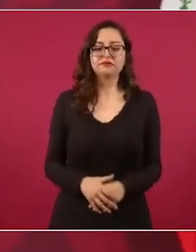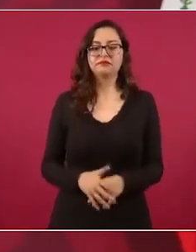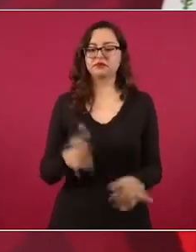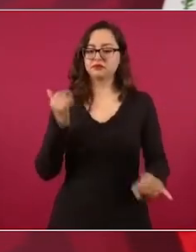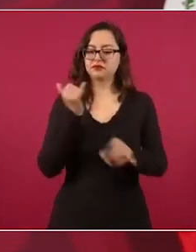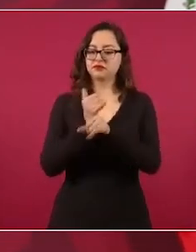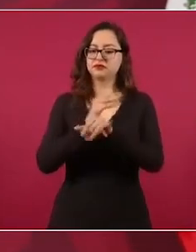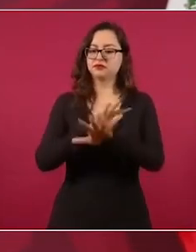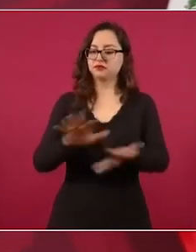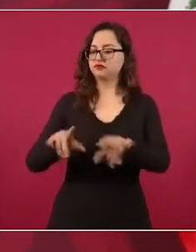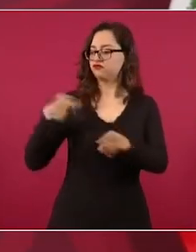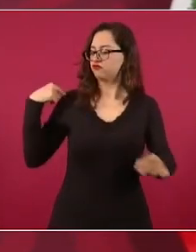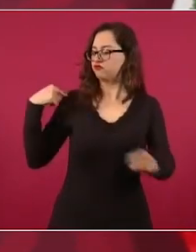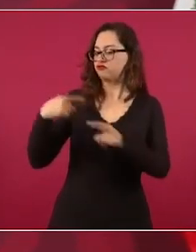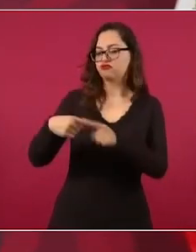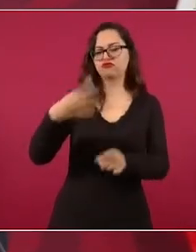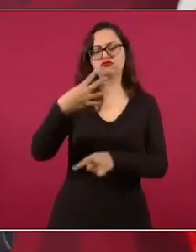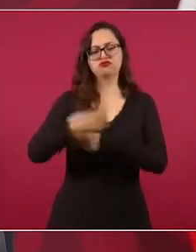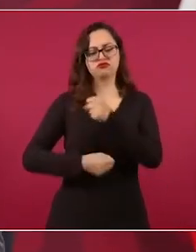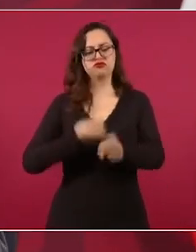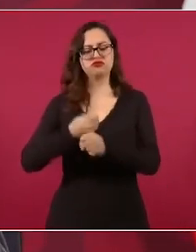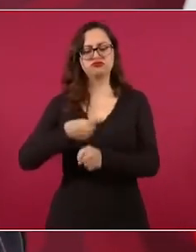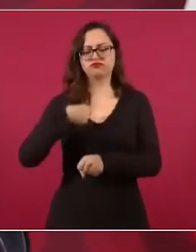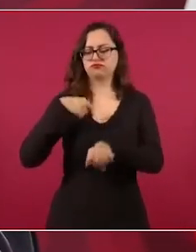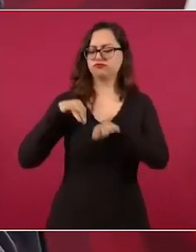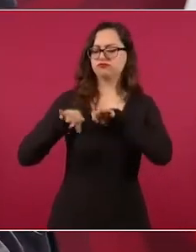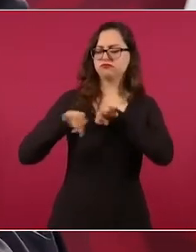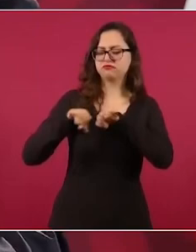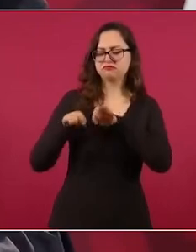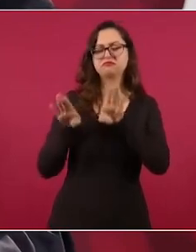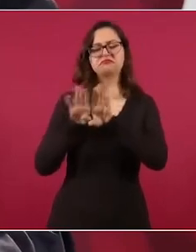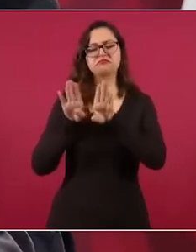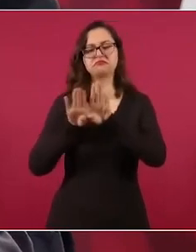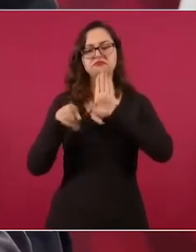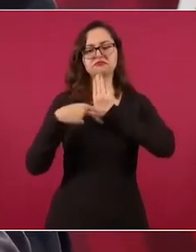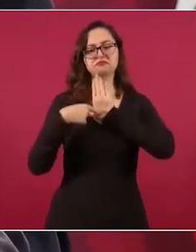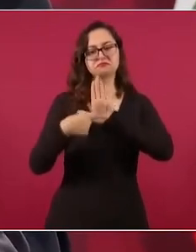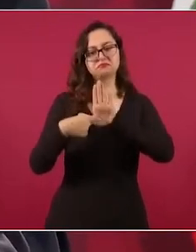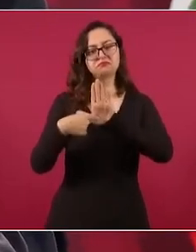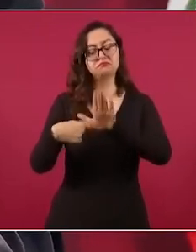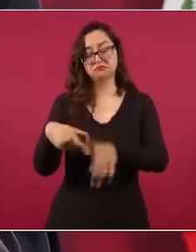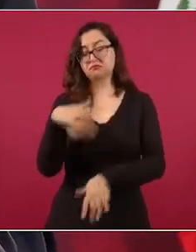todo lo que se ha hecho, que considero ha sido mucho.